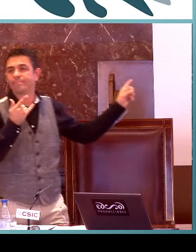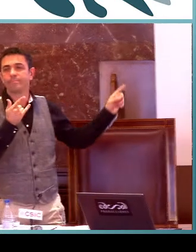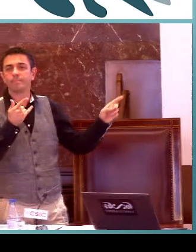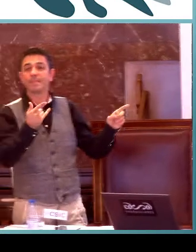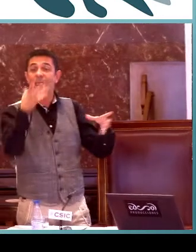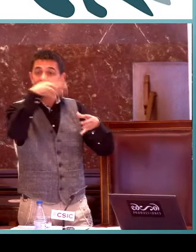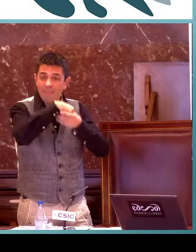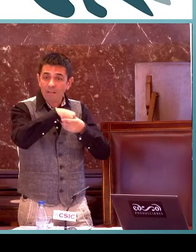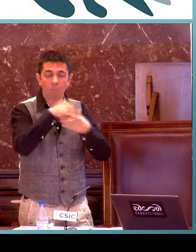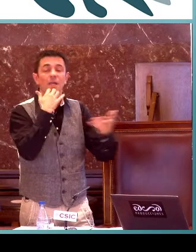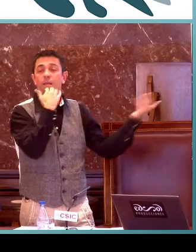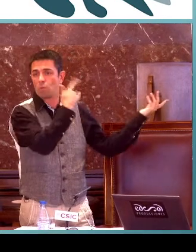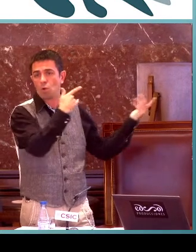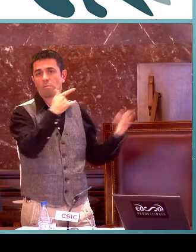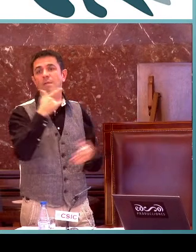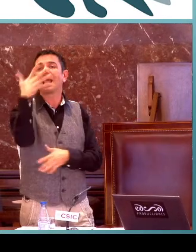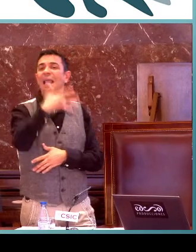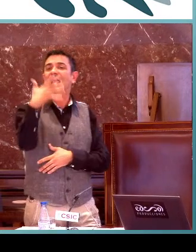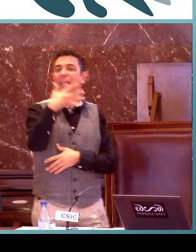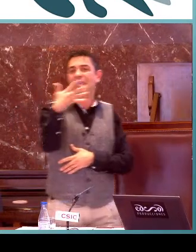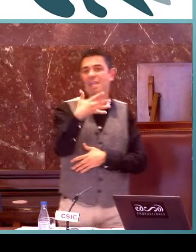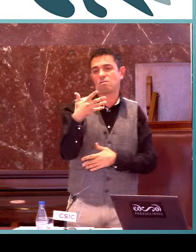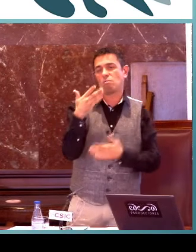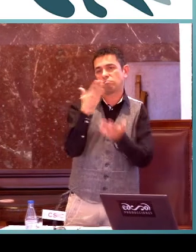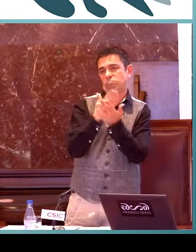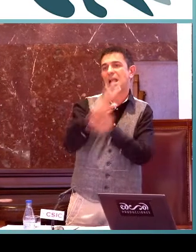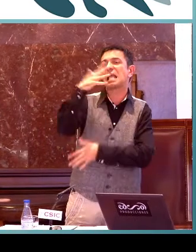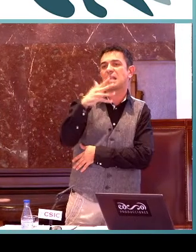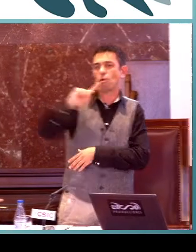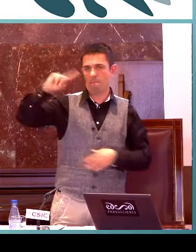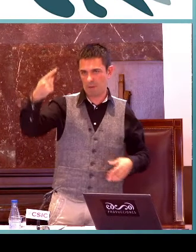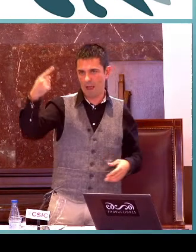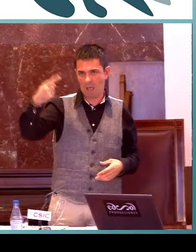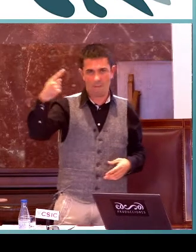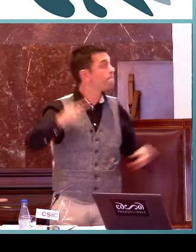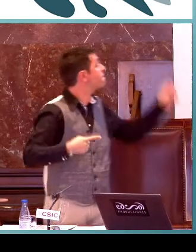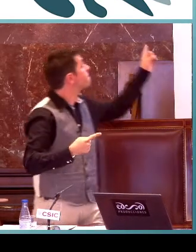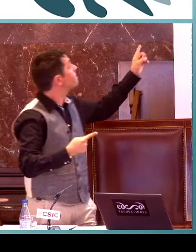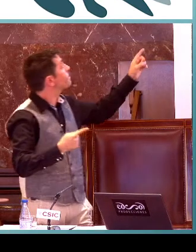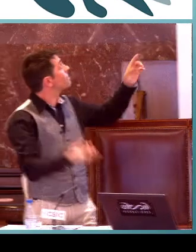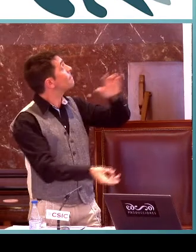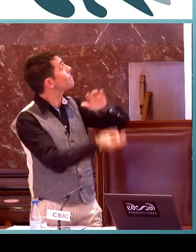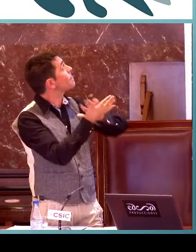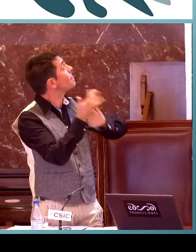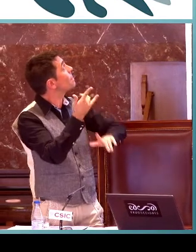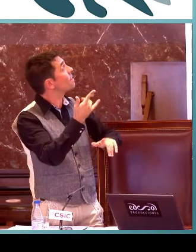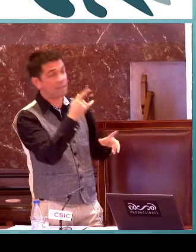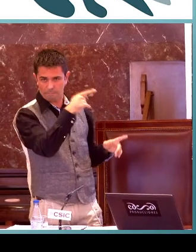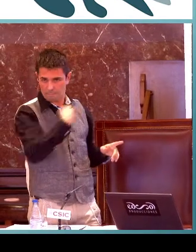esta nueva ley. Esta tenéis un ejemplo de lo que en el quinto curso de primaria